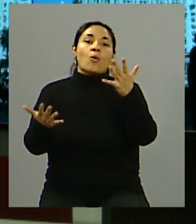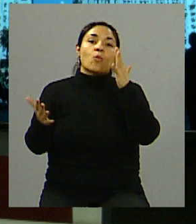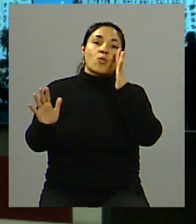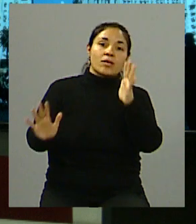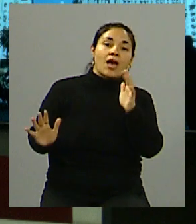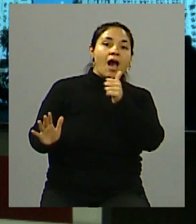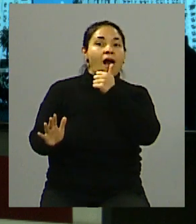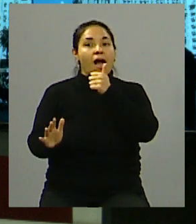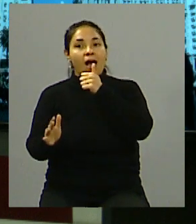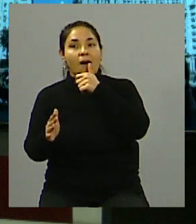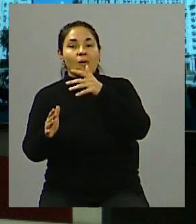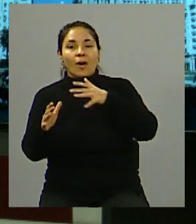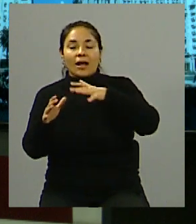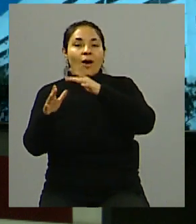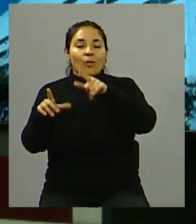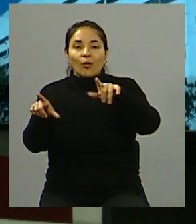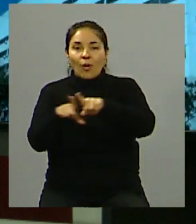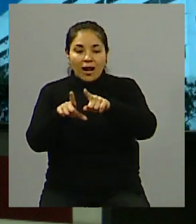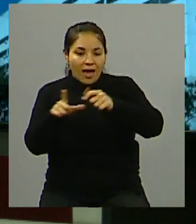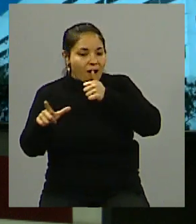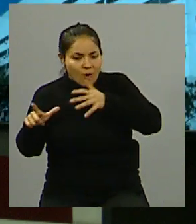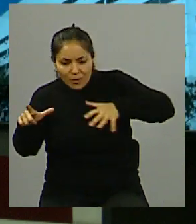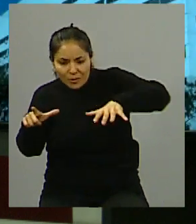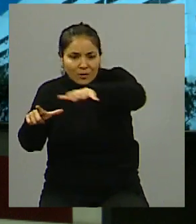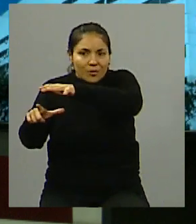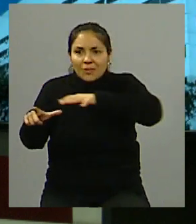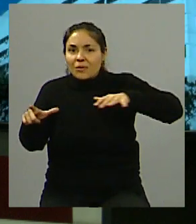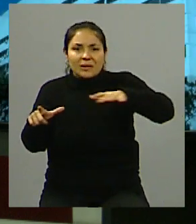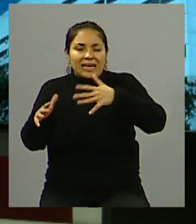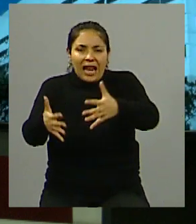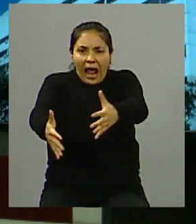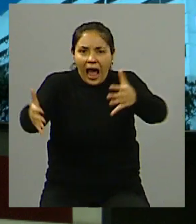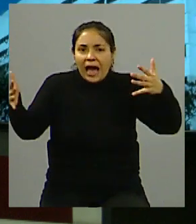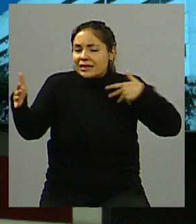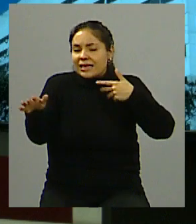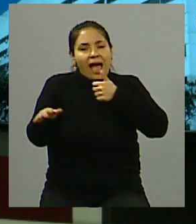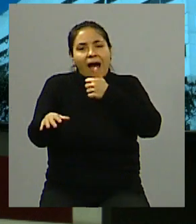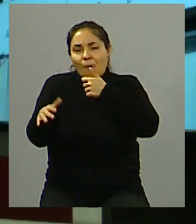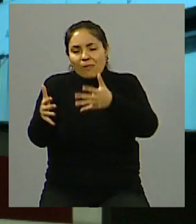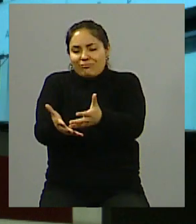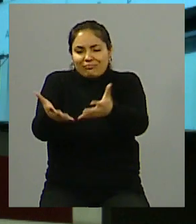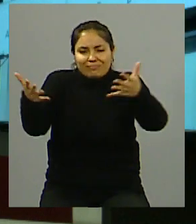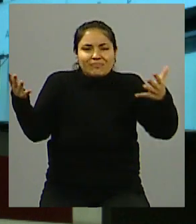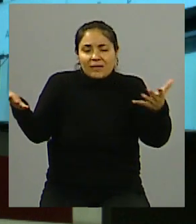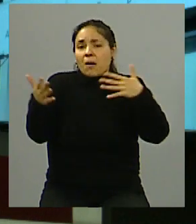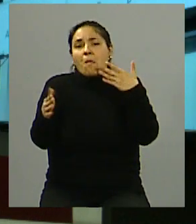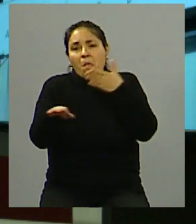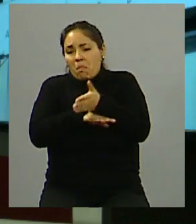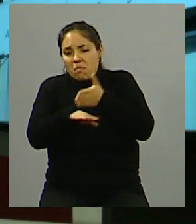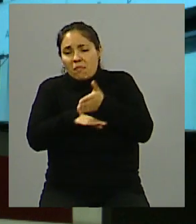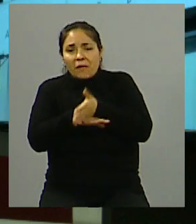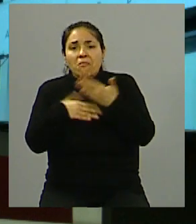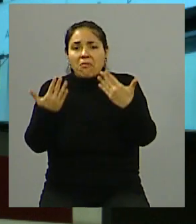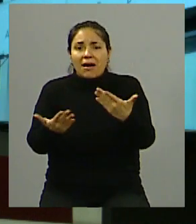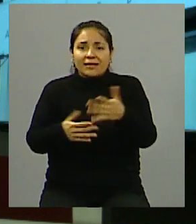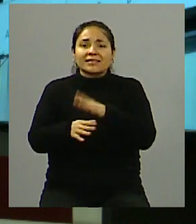Que estamos encima del acuífero guaraní y que eso nos proporciona un acceso ilimitado al agua. O que, bueno, esto que te decía, que el agua